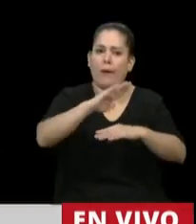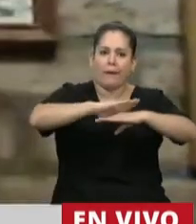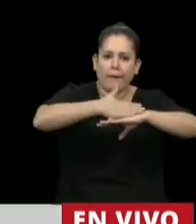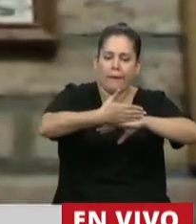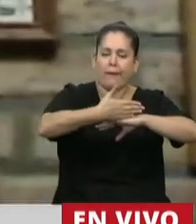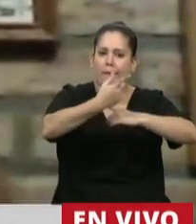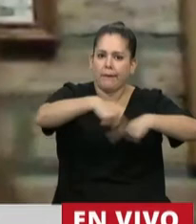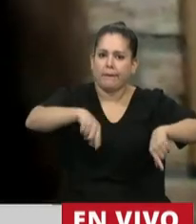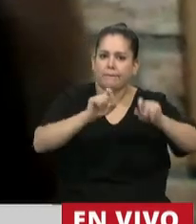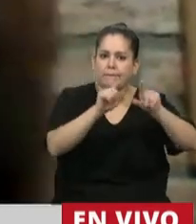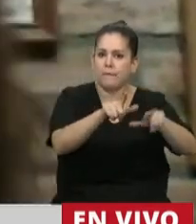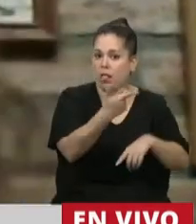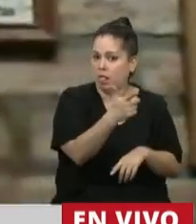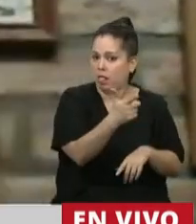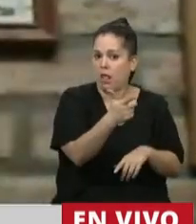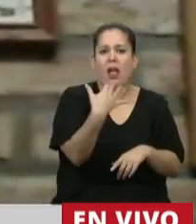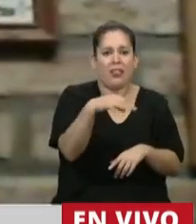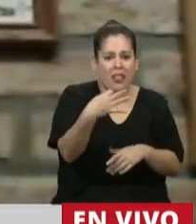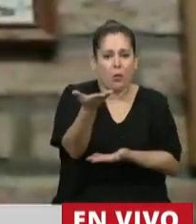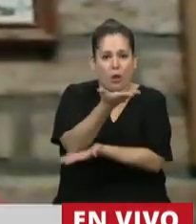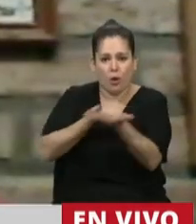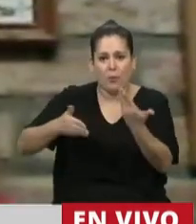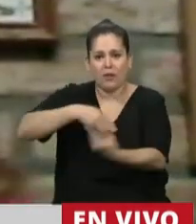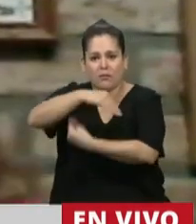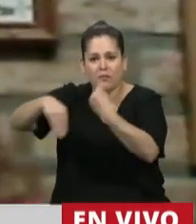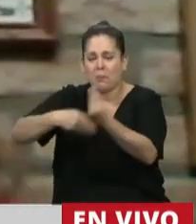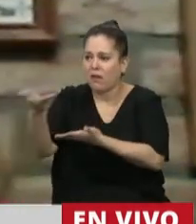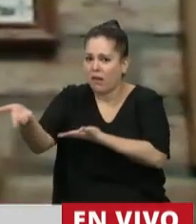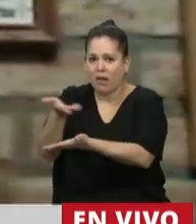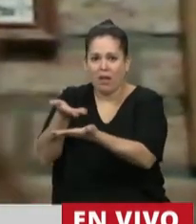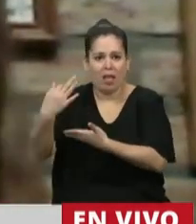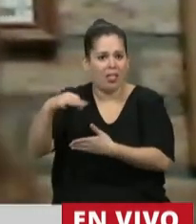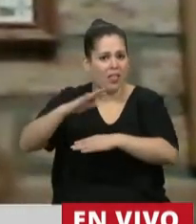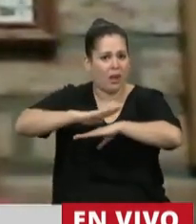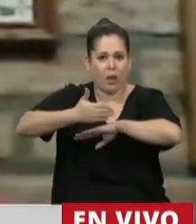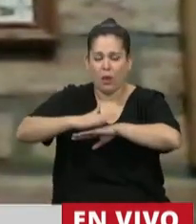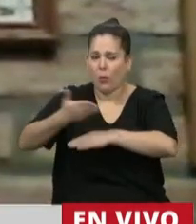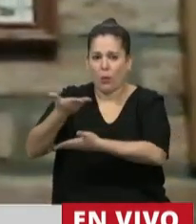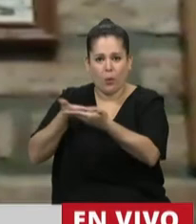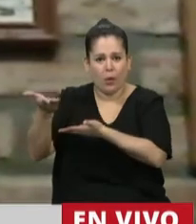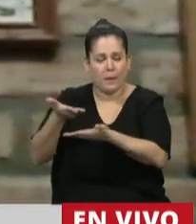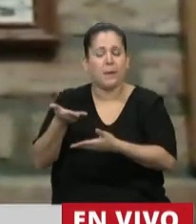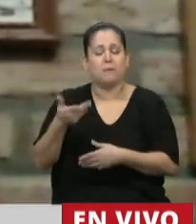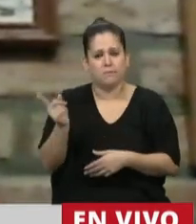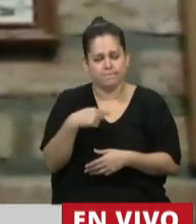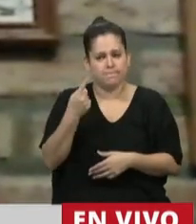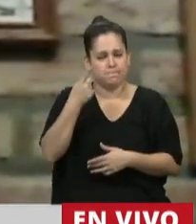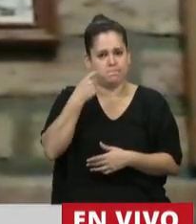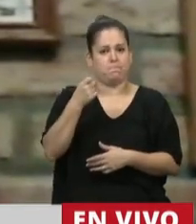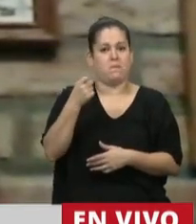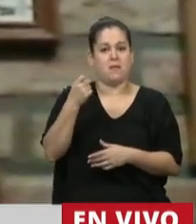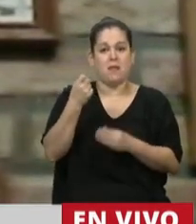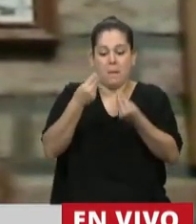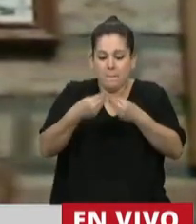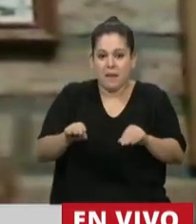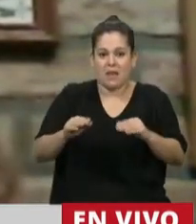propios, los comparten con su familia. Y vamos viendo, desde que empezó la cuarentena, cómo se va